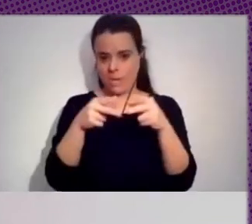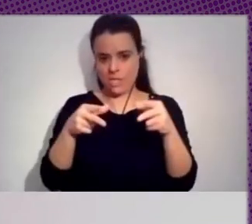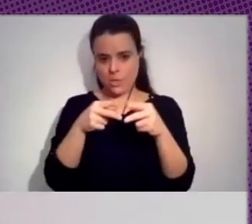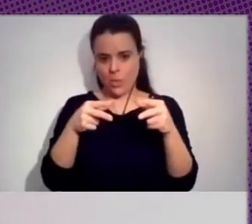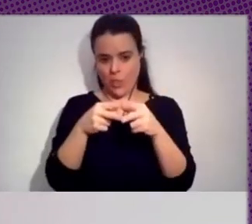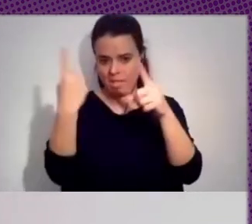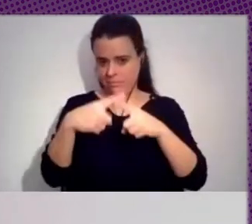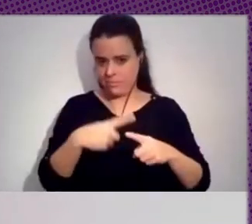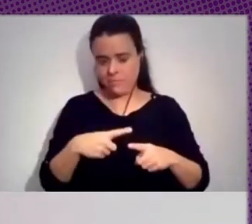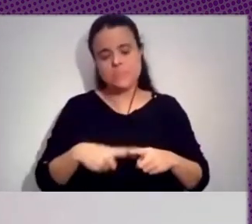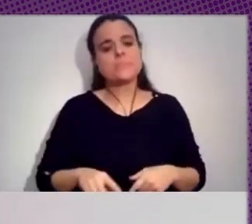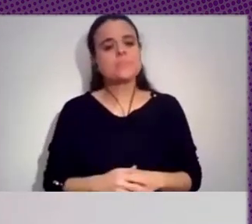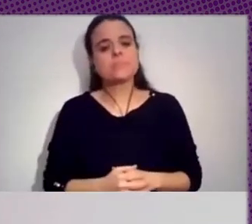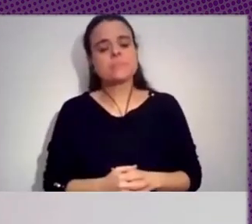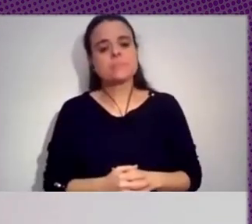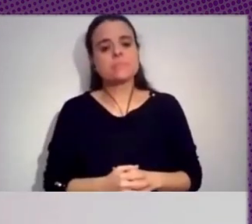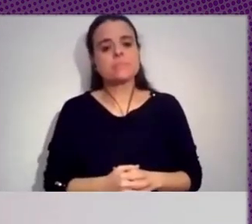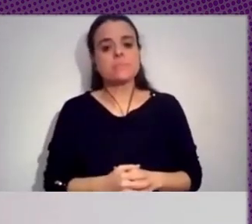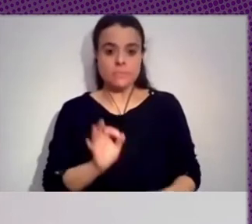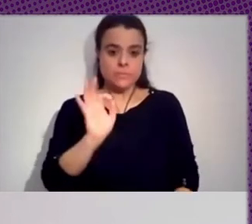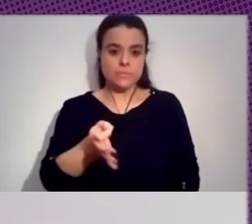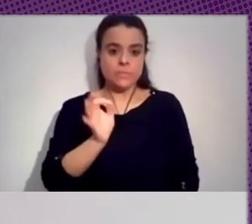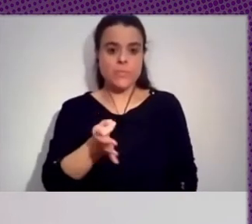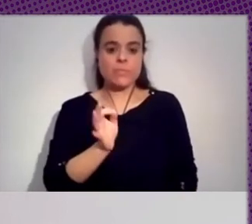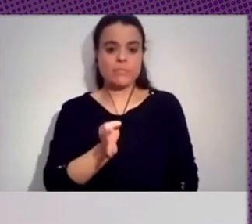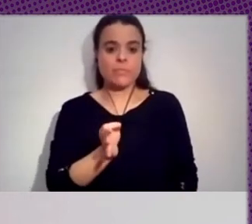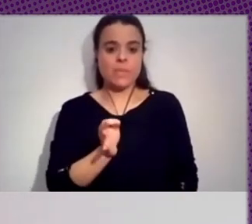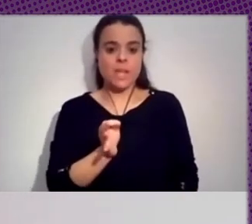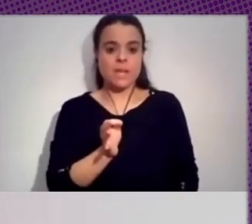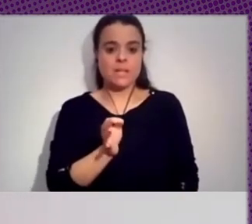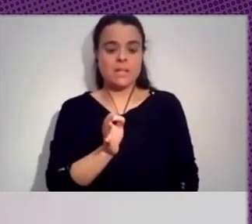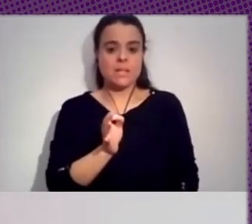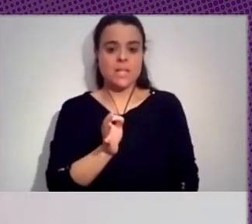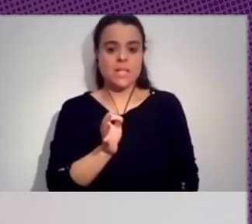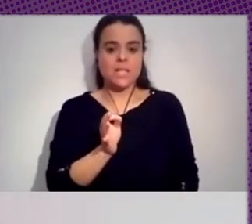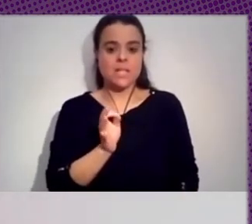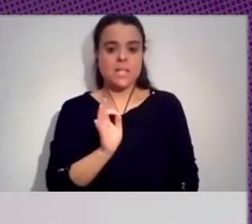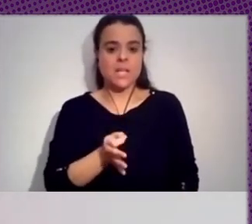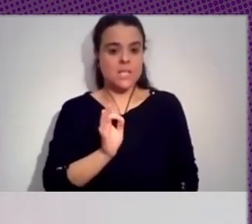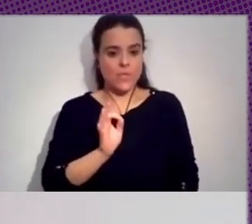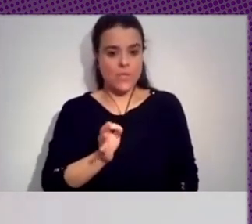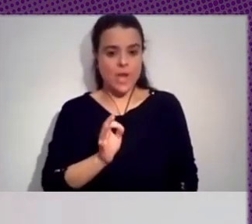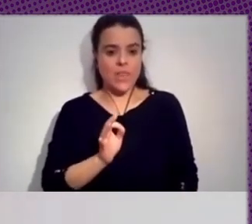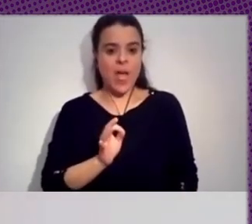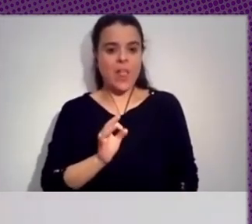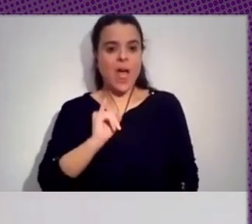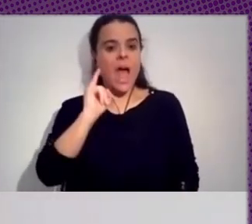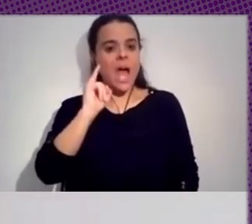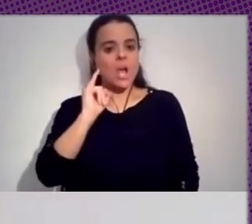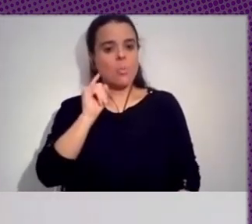es cierto que hay una corriente de